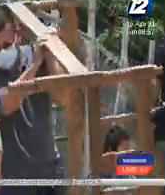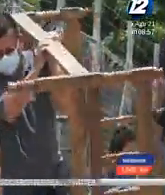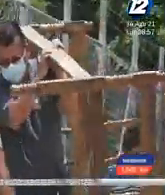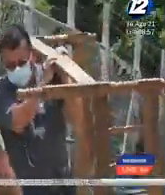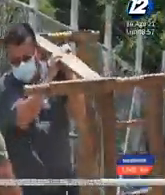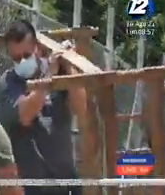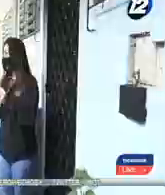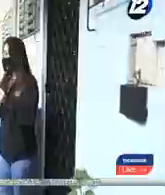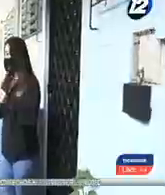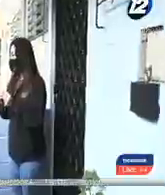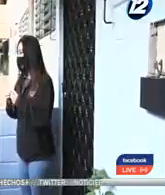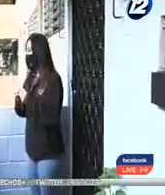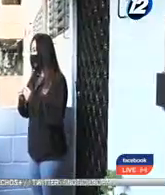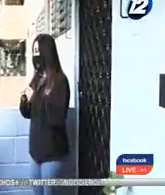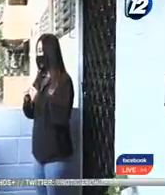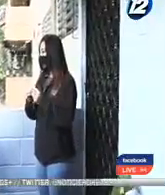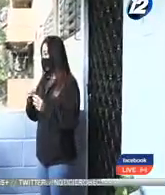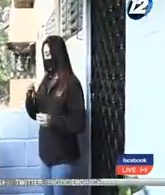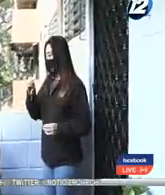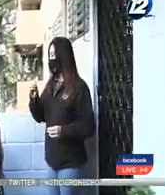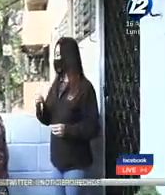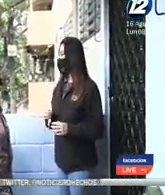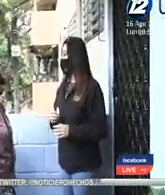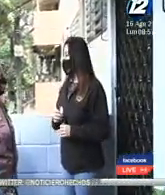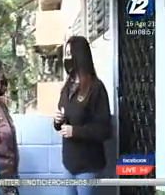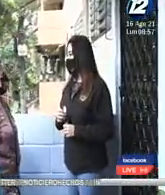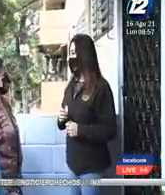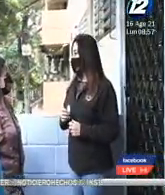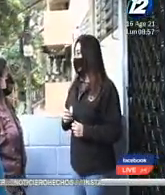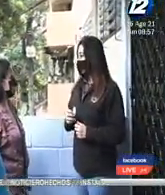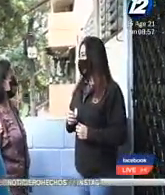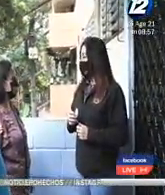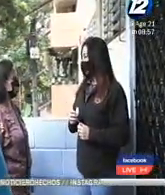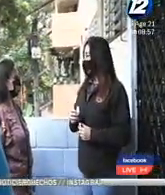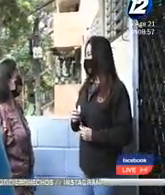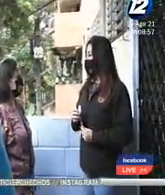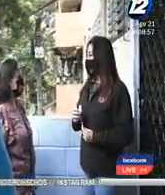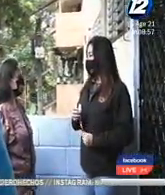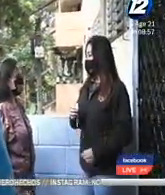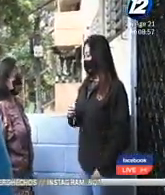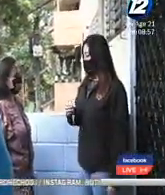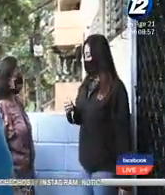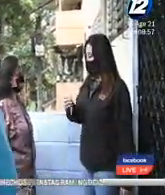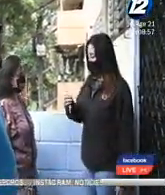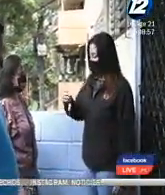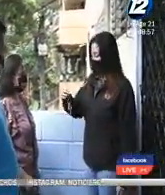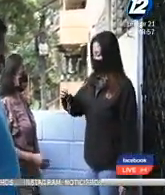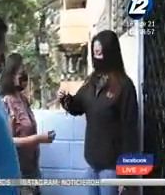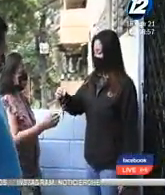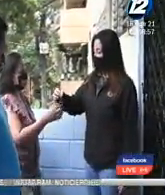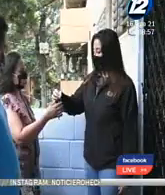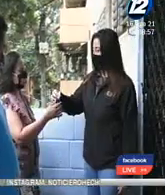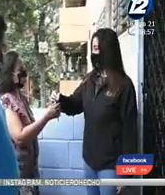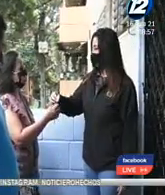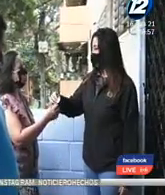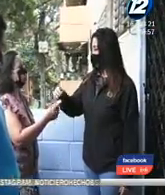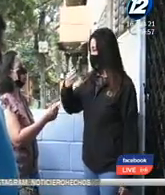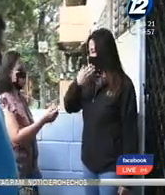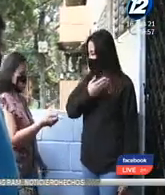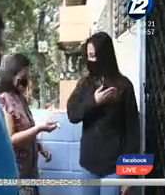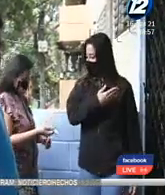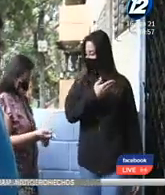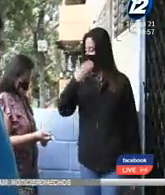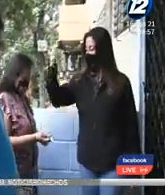comunidad El Bambú en San Salvador hacia diferentes zonas, donde contarán con las condiciones adecuadas. En total, son